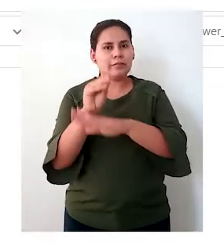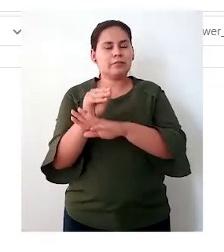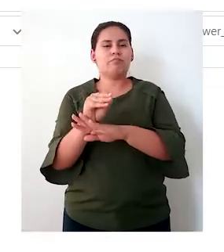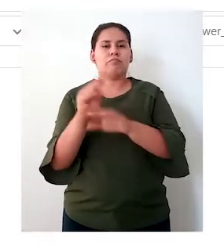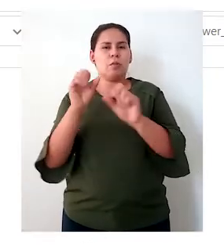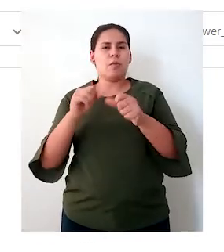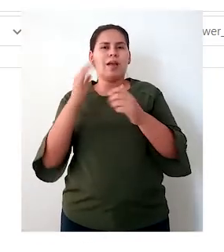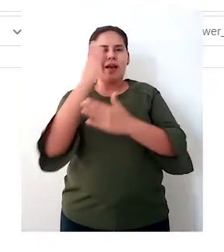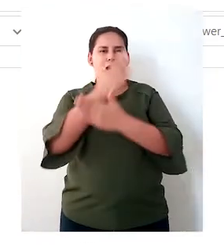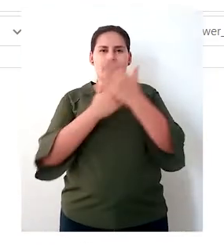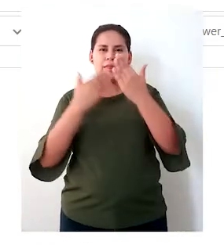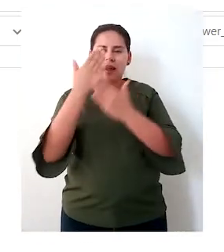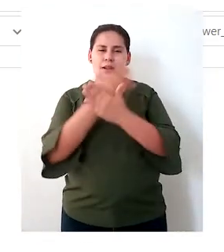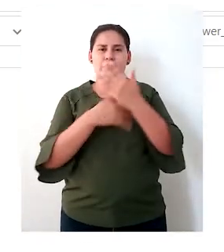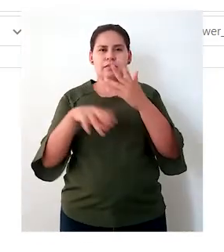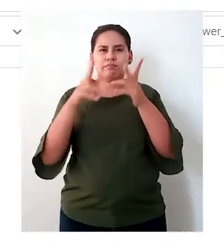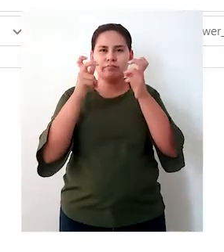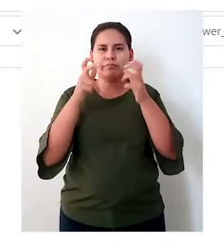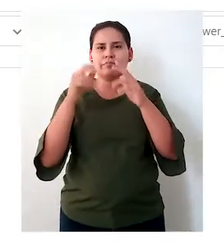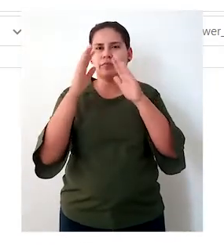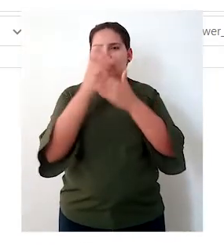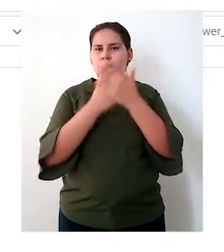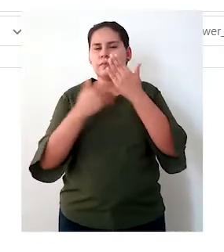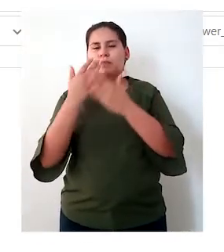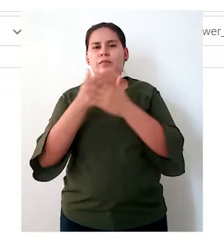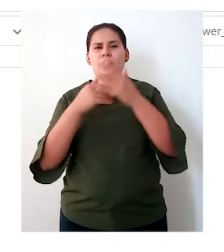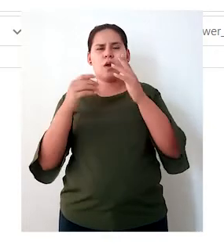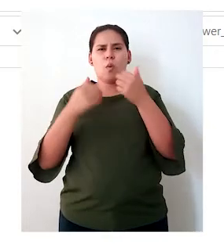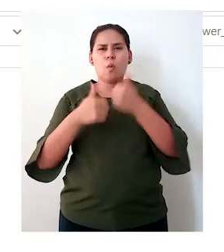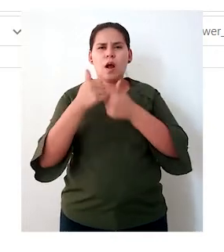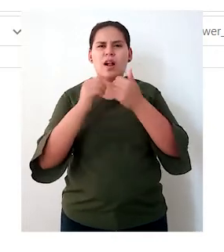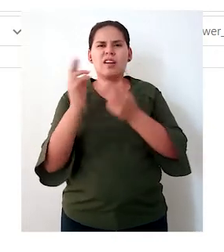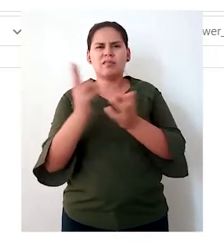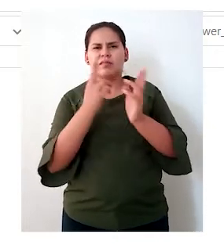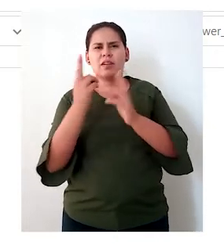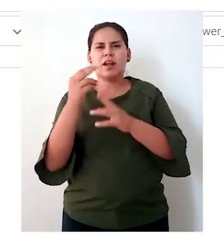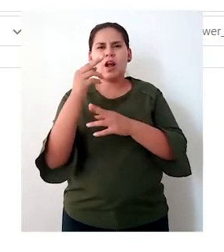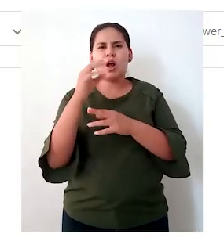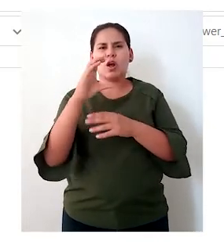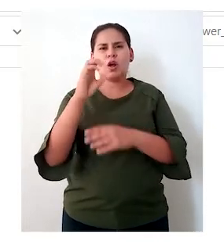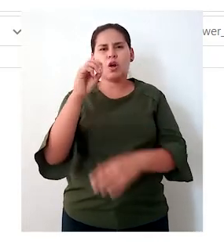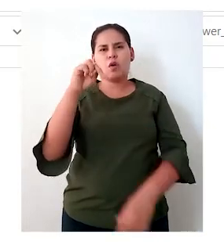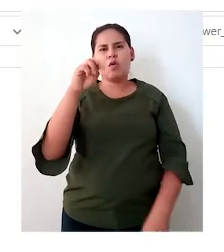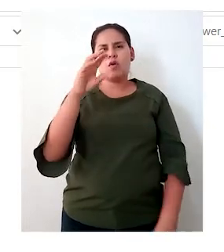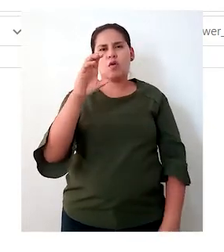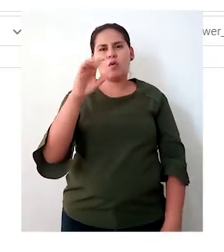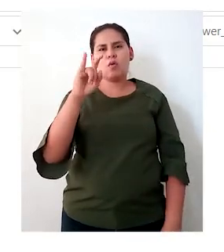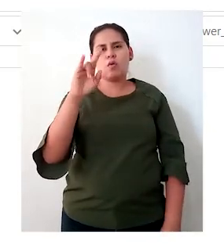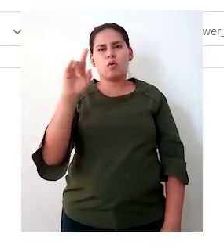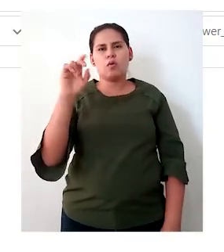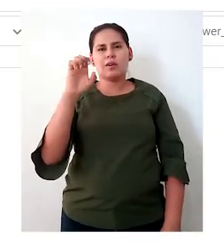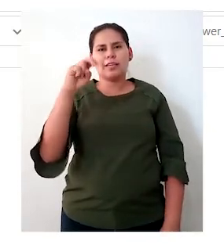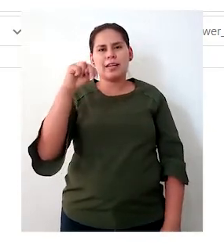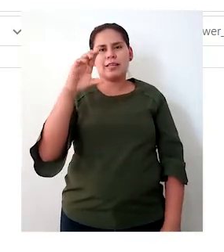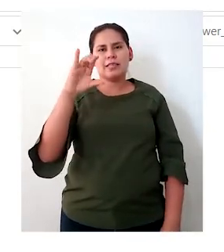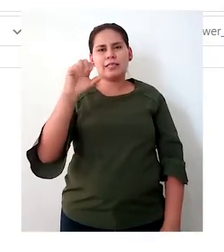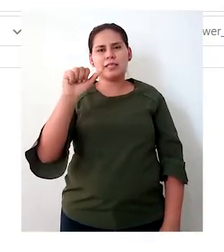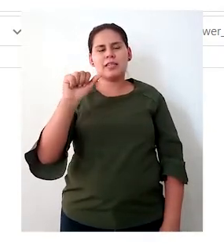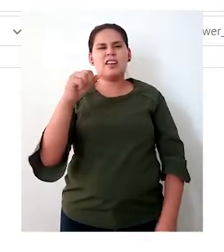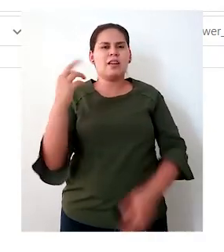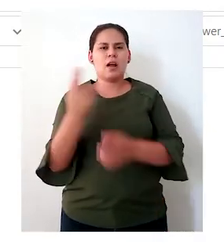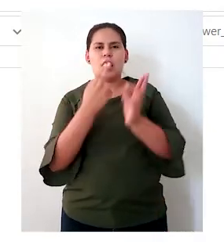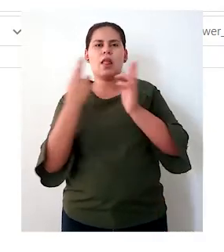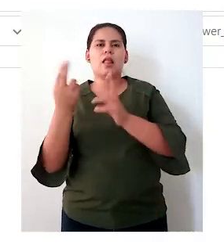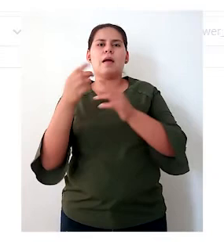es un análisis bibliométrico, un análisis de concurrencia. Es decir, nos va a mostrar o vamos a sacar cuáles son